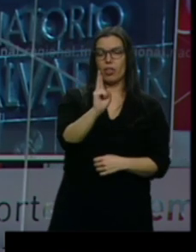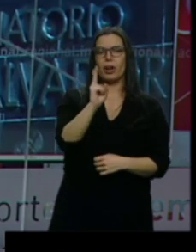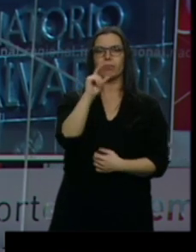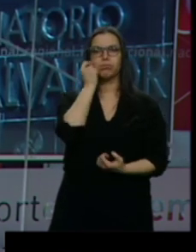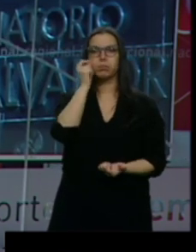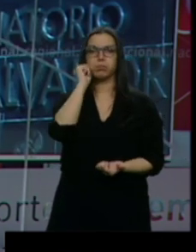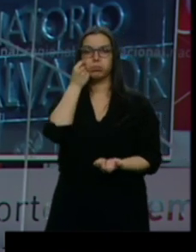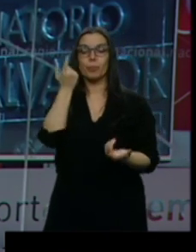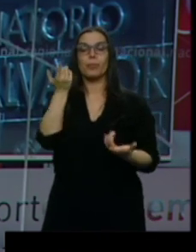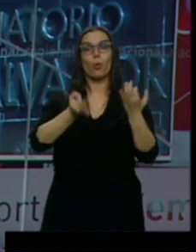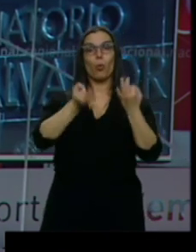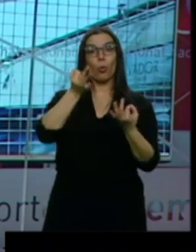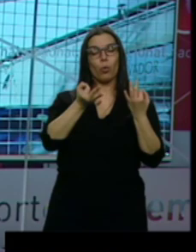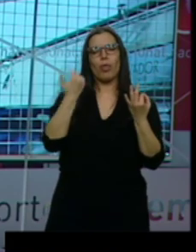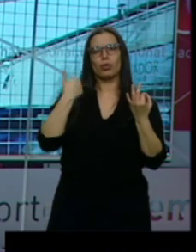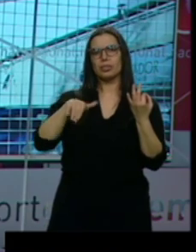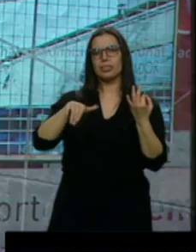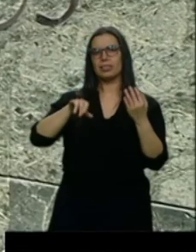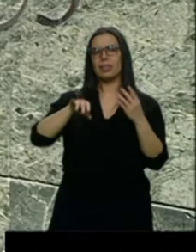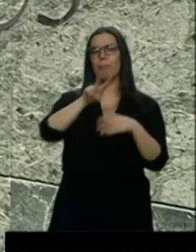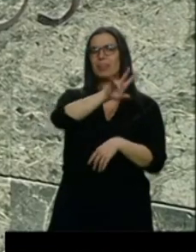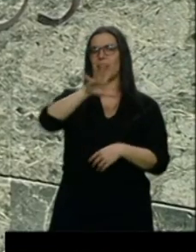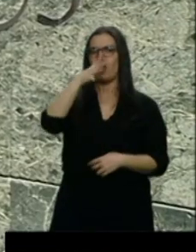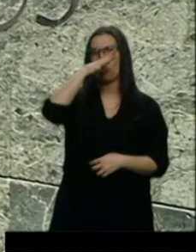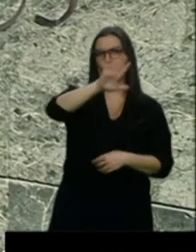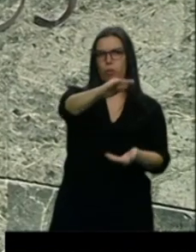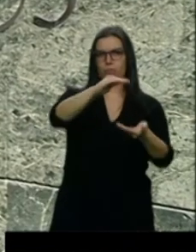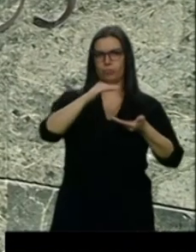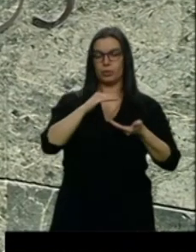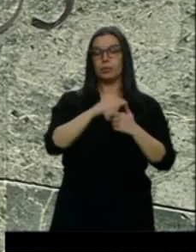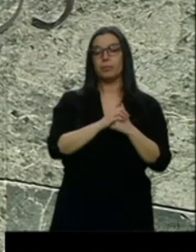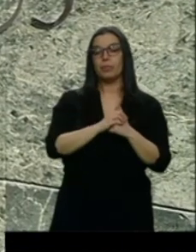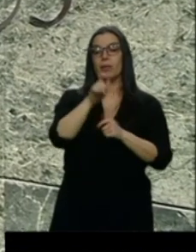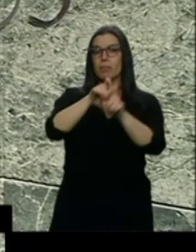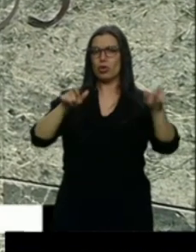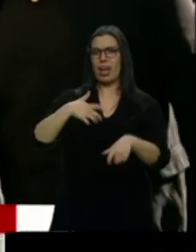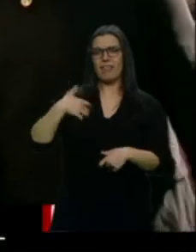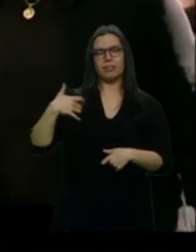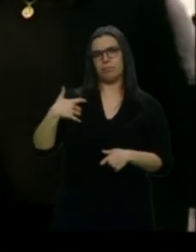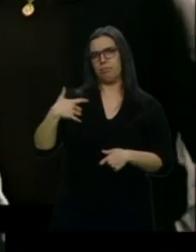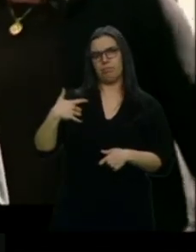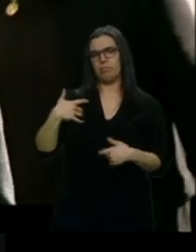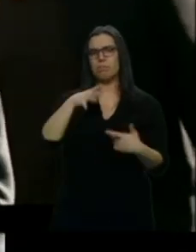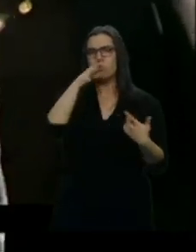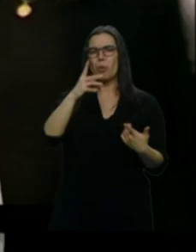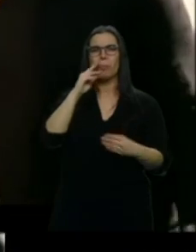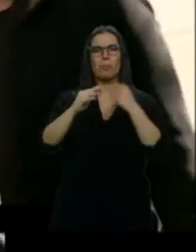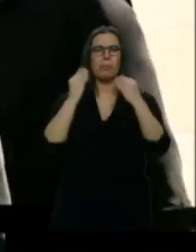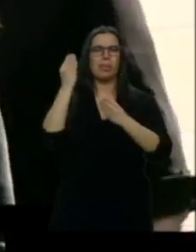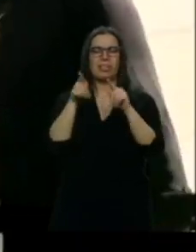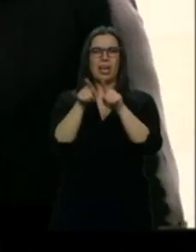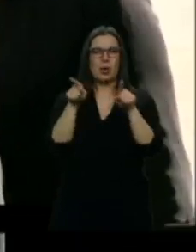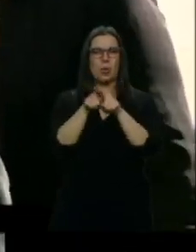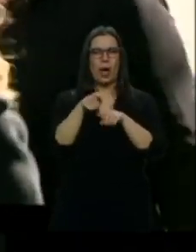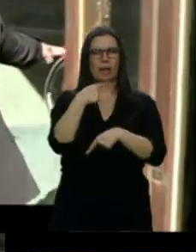través de una plataforma han recibido ya 25 denuncias. Los afectados están indignados. Consideran miserable la presunta actuación de los responsables